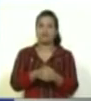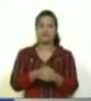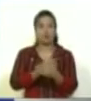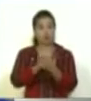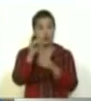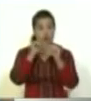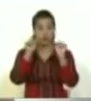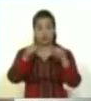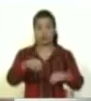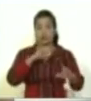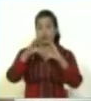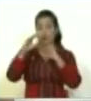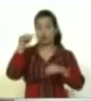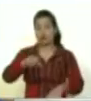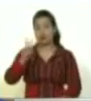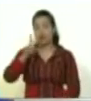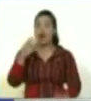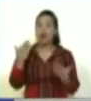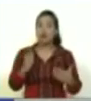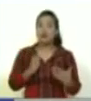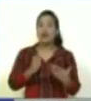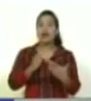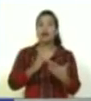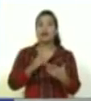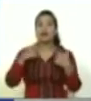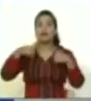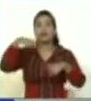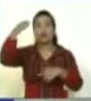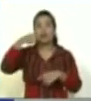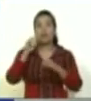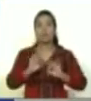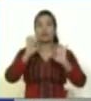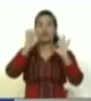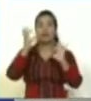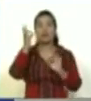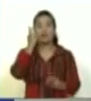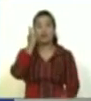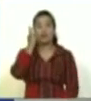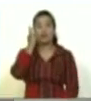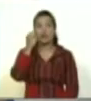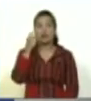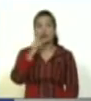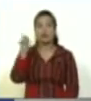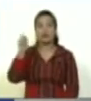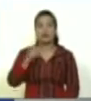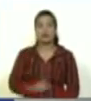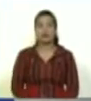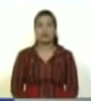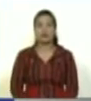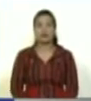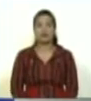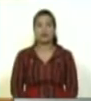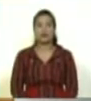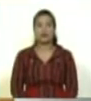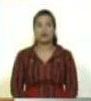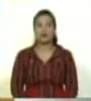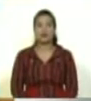seguir haciendo comunicación en nuestro país. Es momento de dejarlo con un reporte especial de una compañera Javi. Ahí está. Vamos, vamos a verlo.